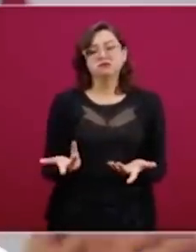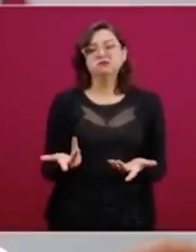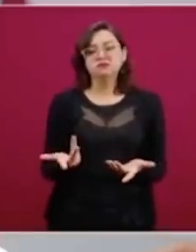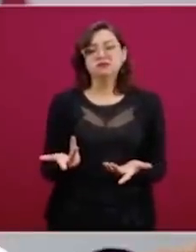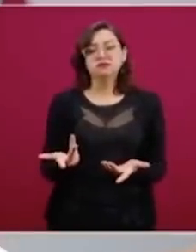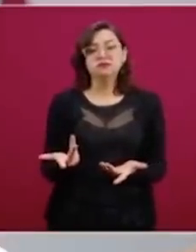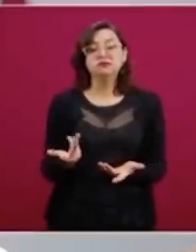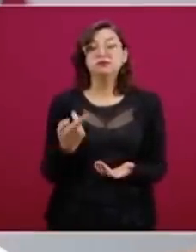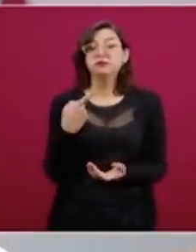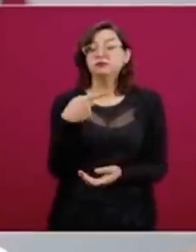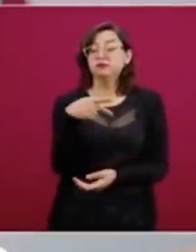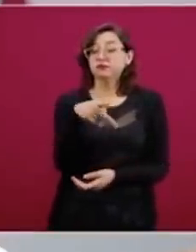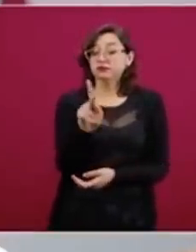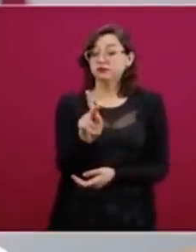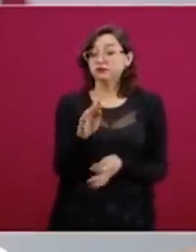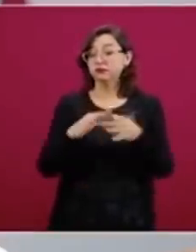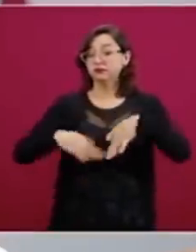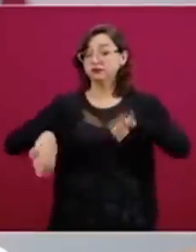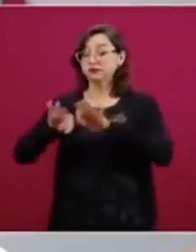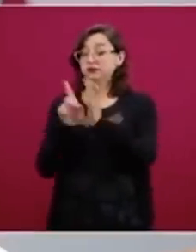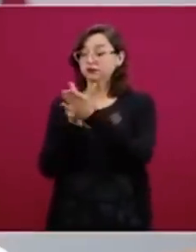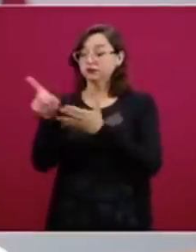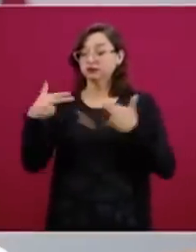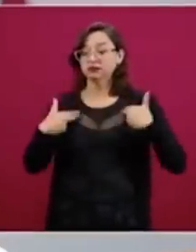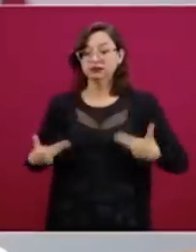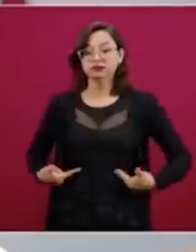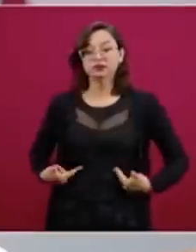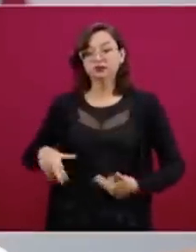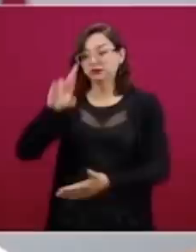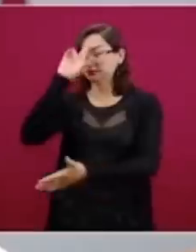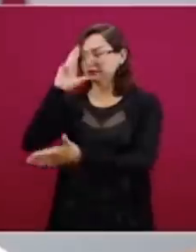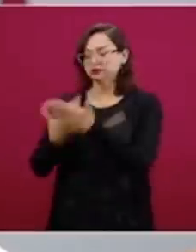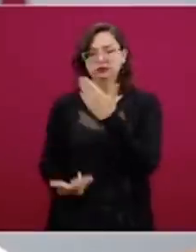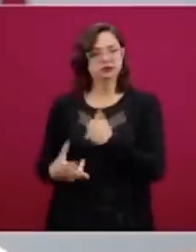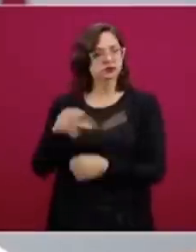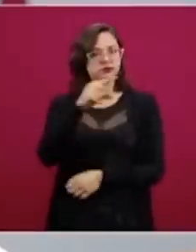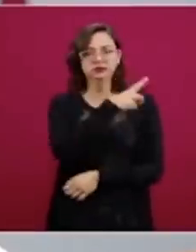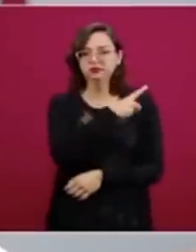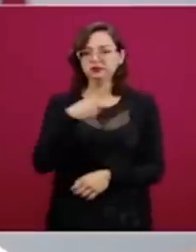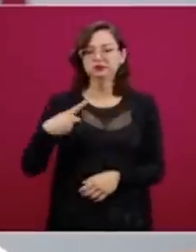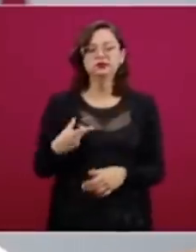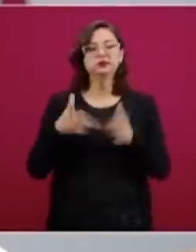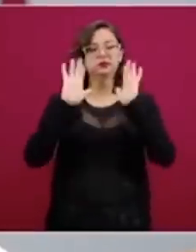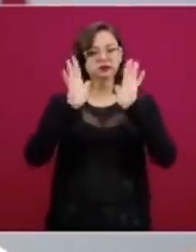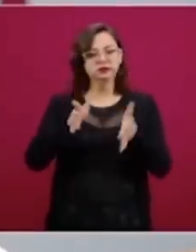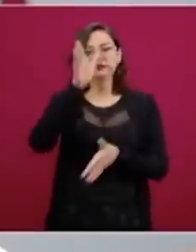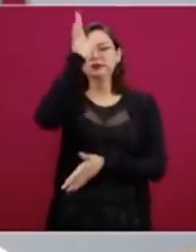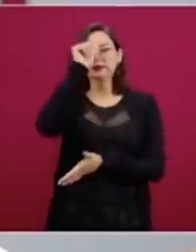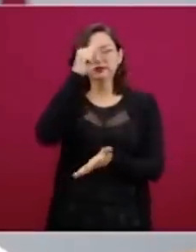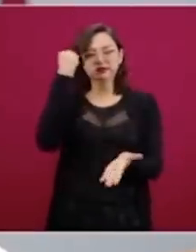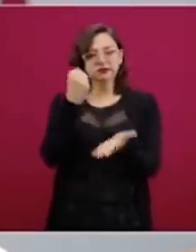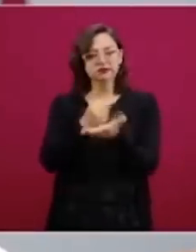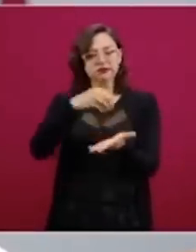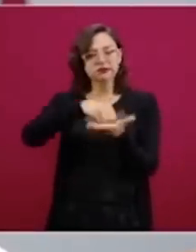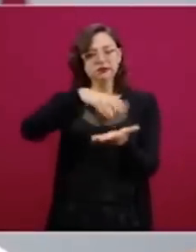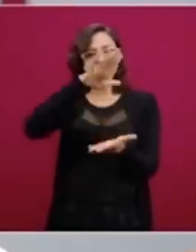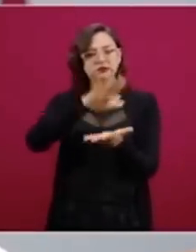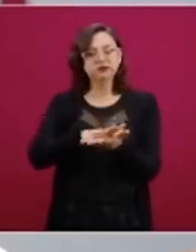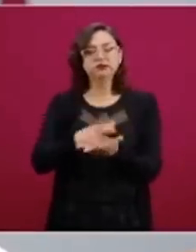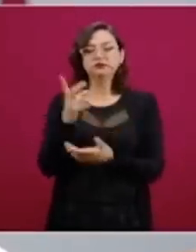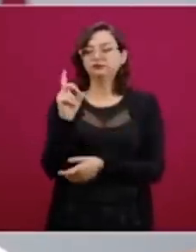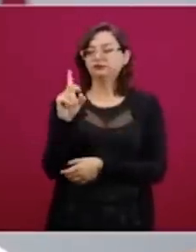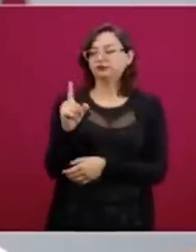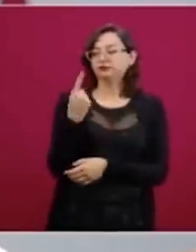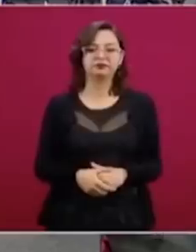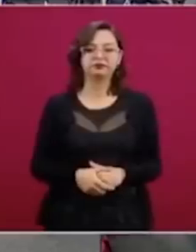sin afectar los derechos humanos, esto está ya escrito en el acuerdo que se aprobó y se publicó el